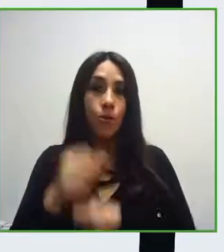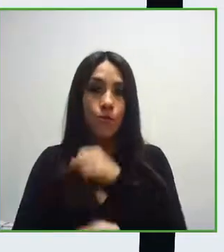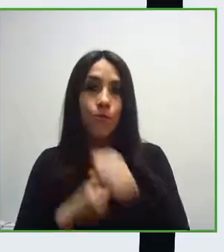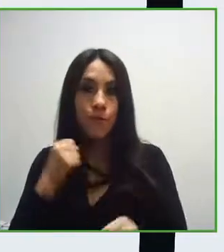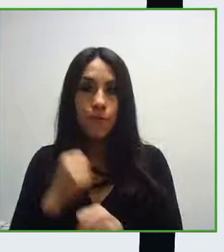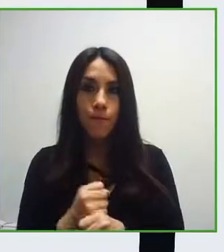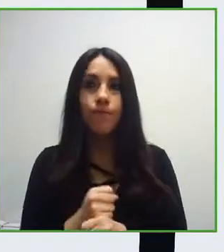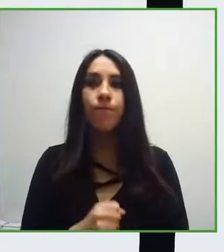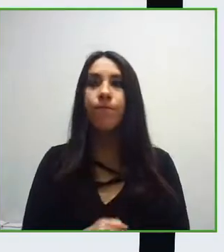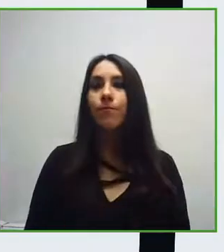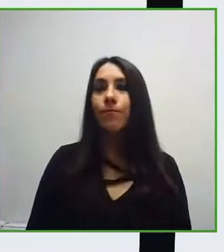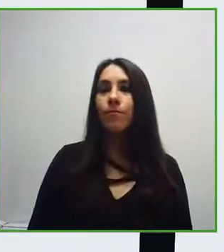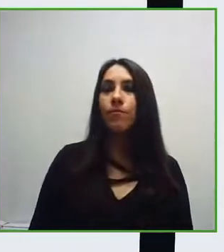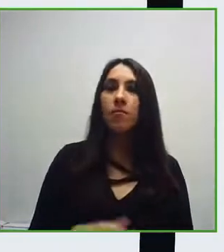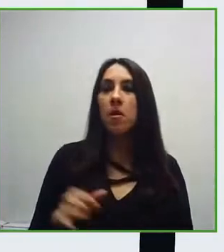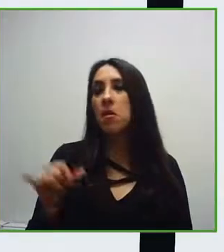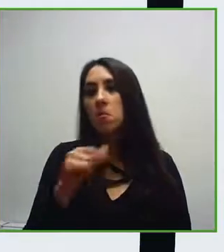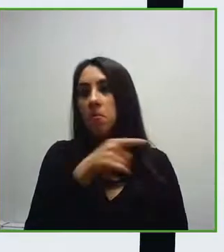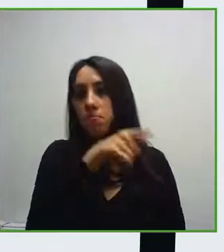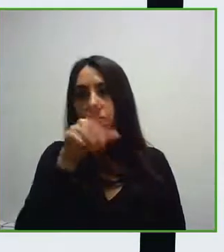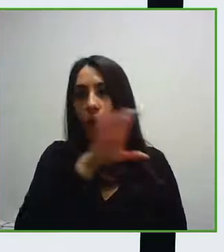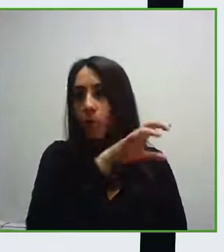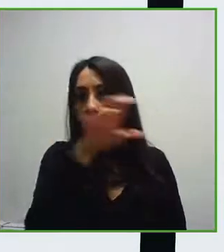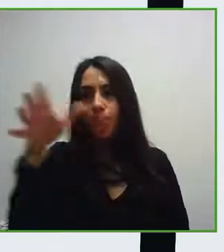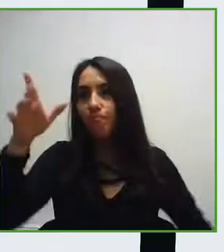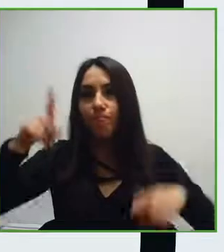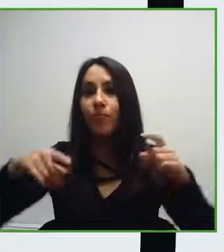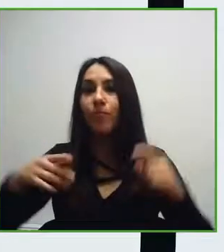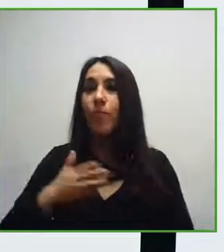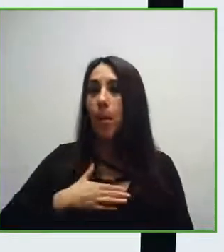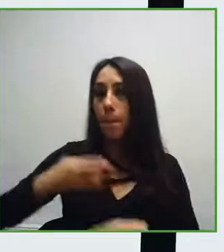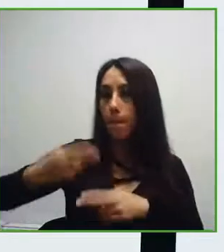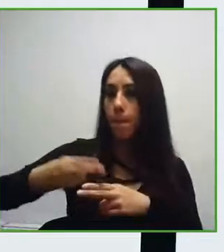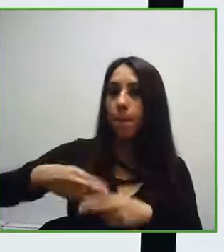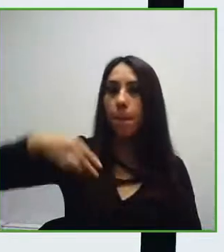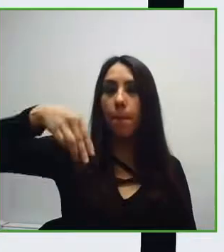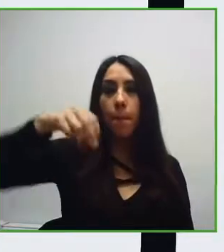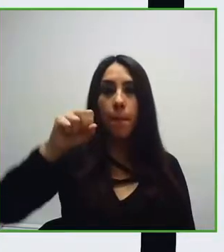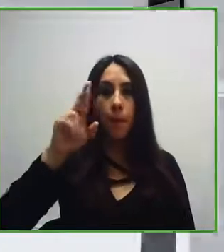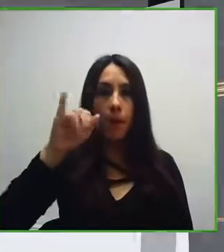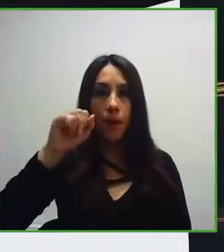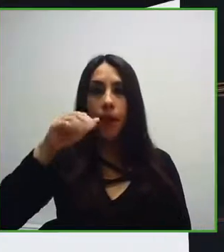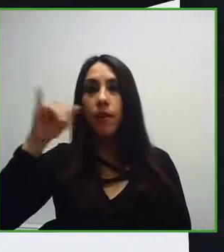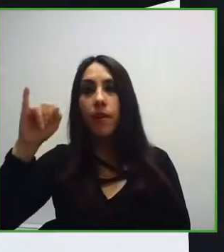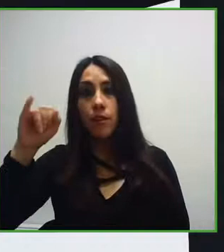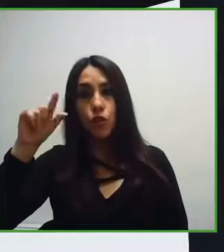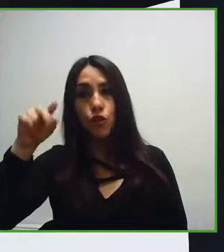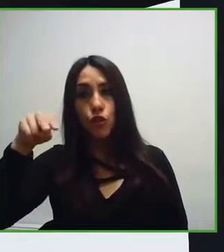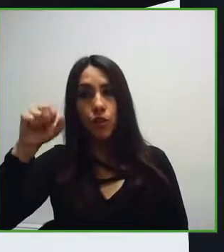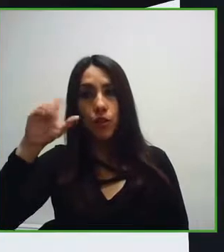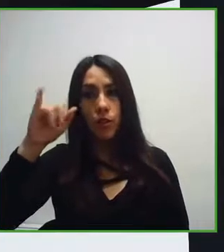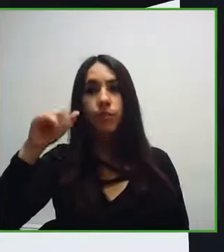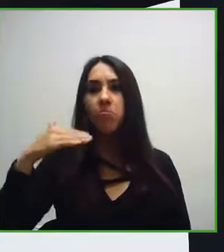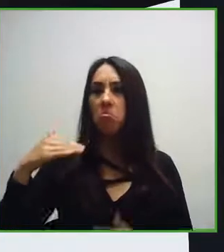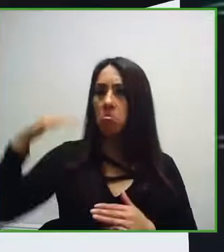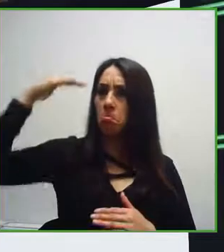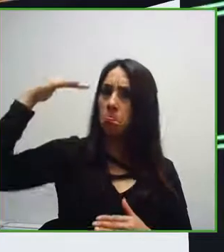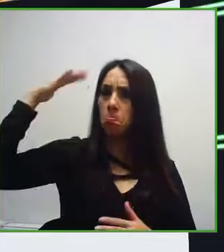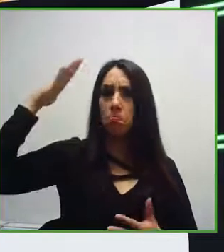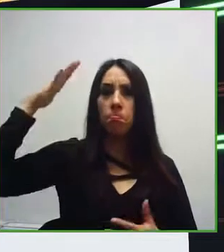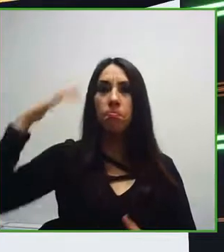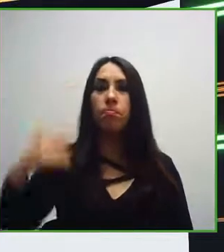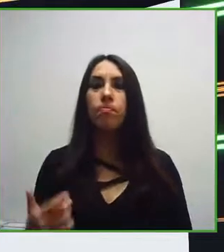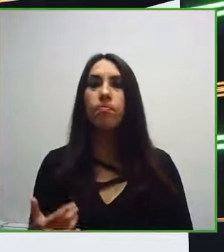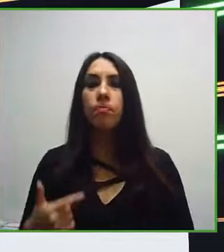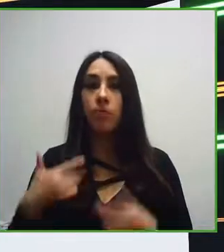Ignacia Rodríguez, una mujer de mediana estatura, pelo oscuro, tez blanca y también uso lentes. En Fundación Descúbreme me desempeño como